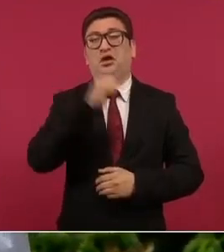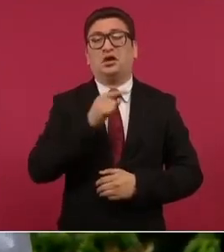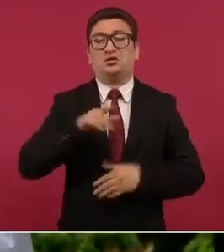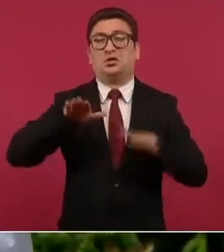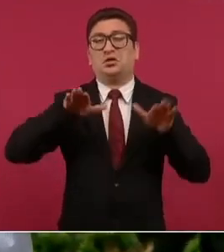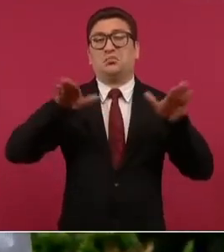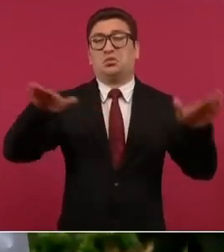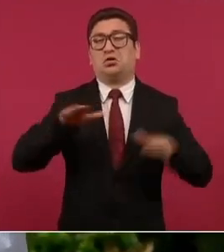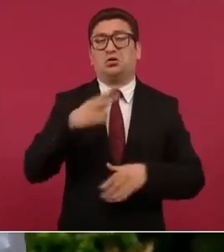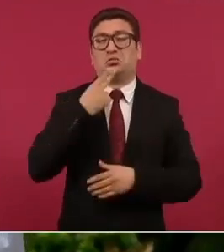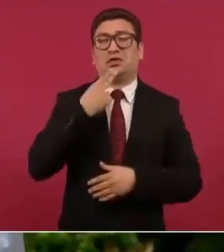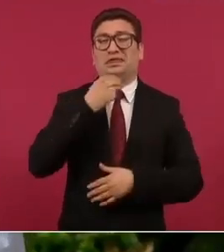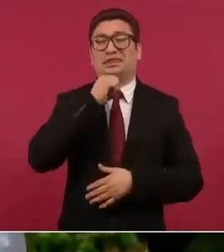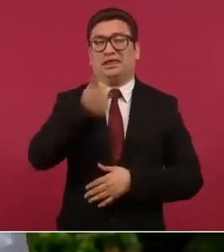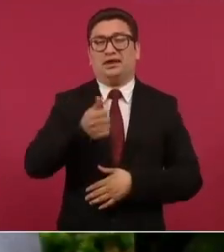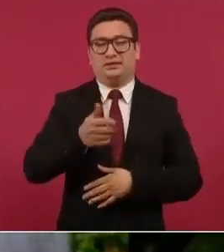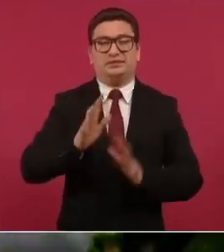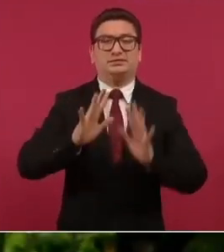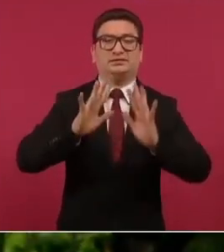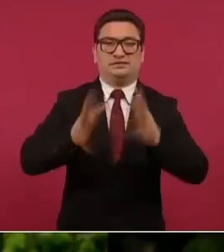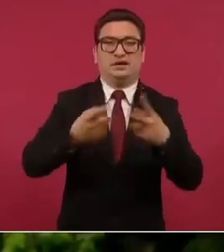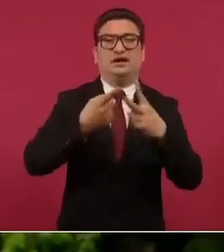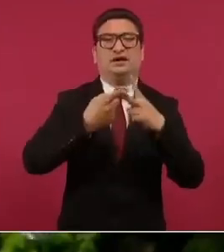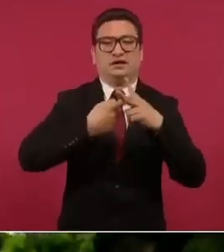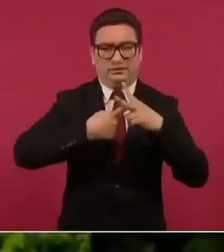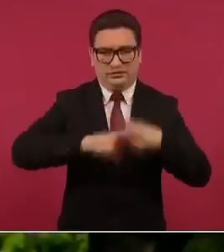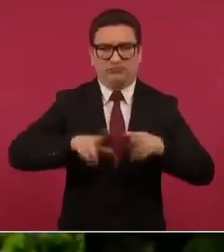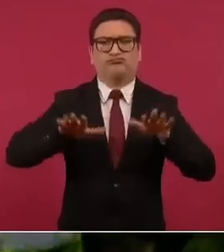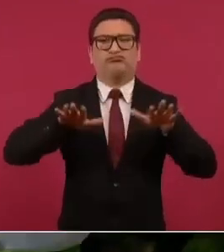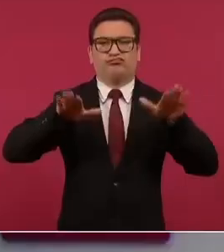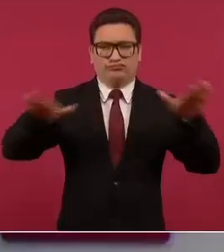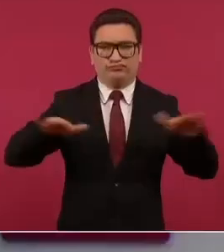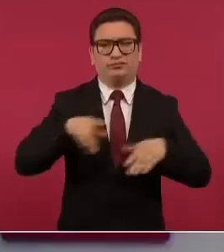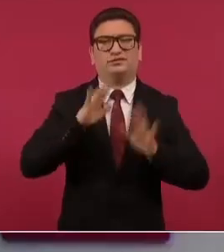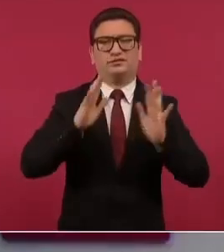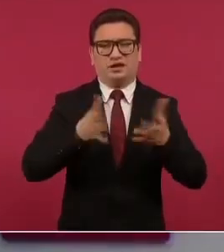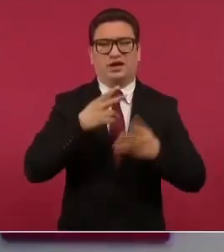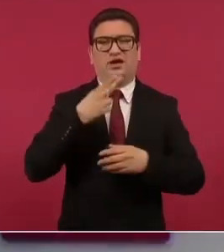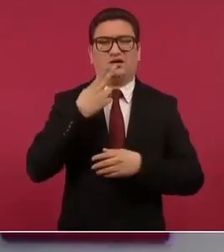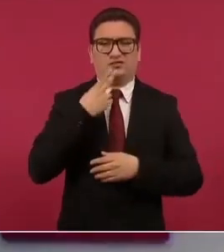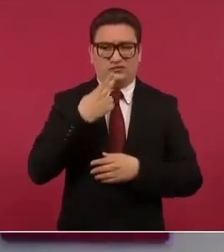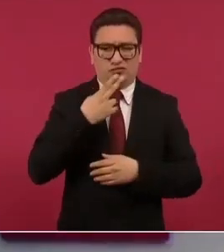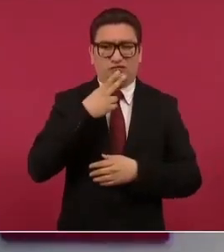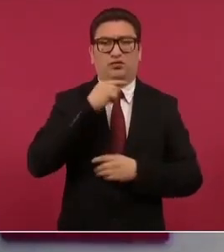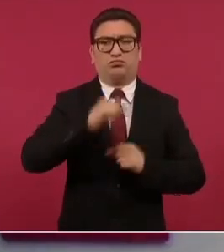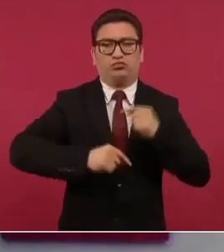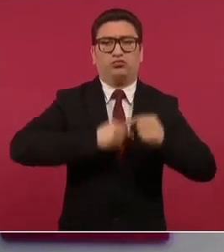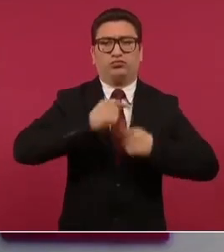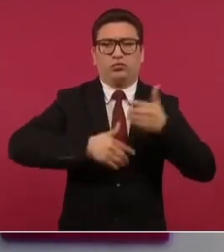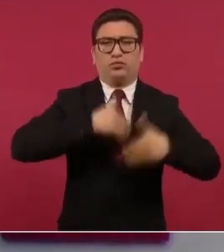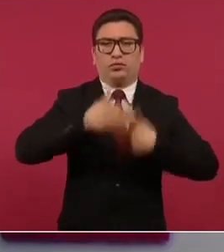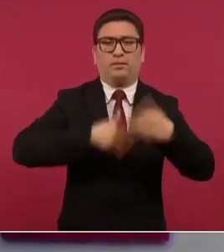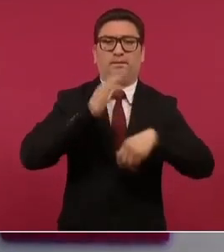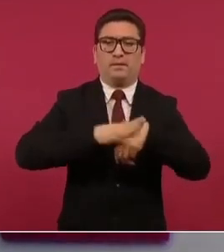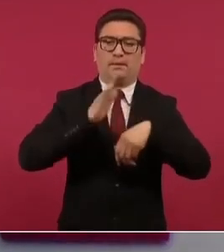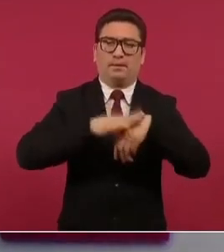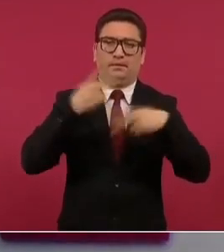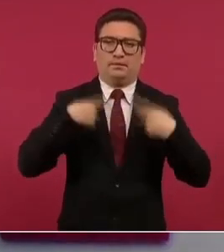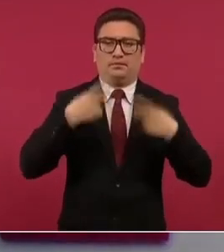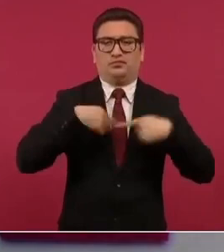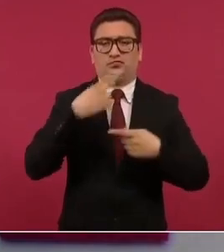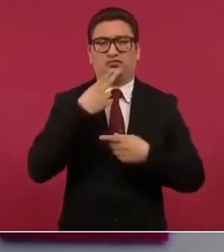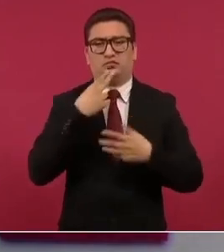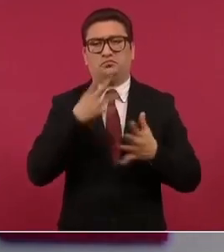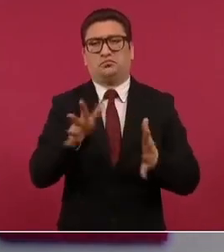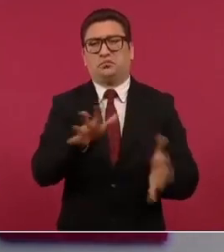y ya empezó el aeropuerto a tener cada vez más pasajeros un